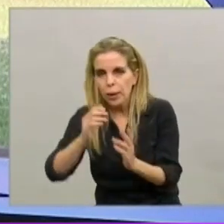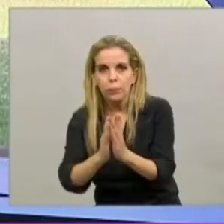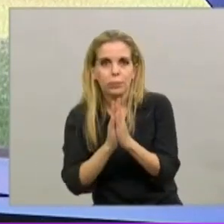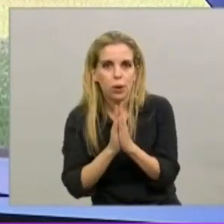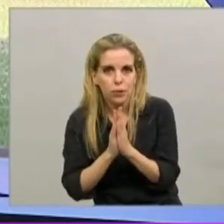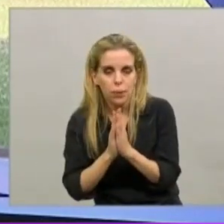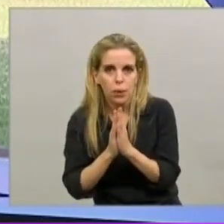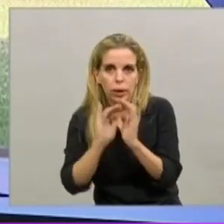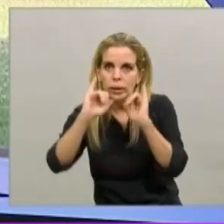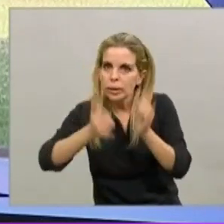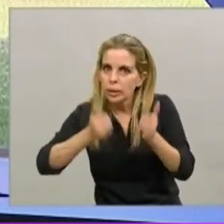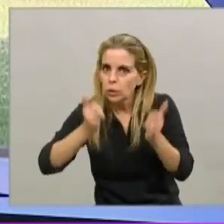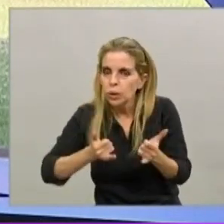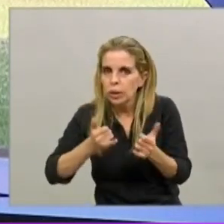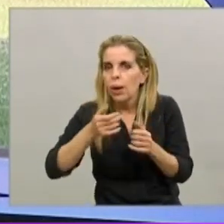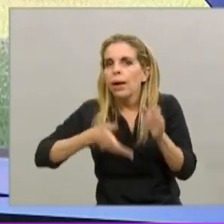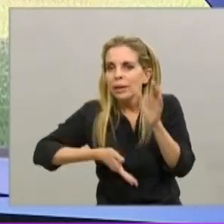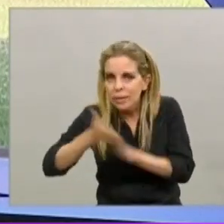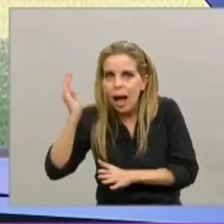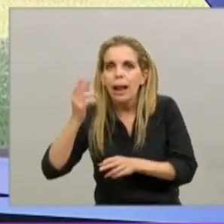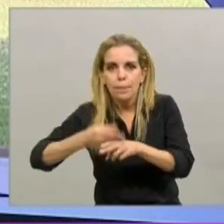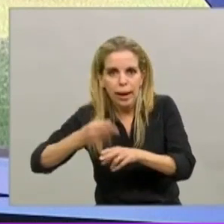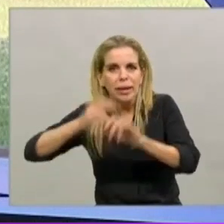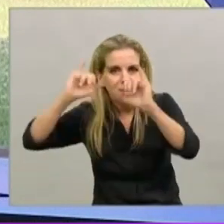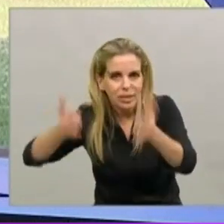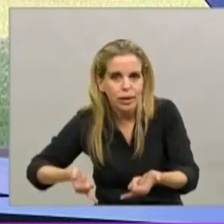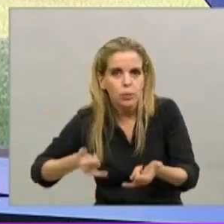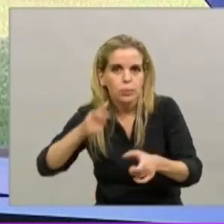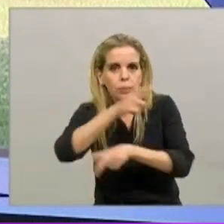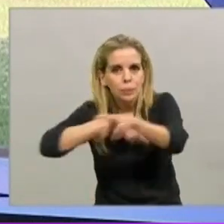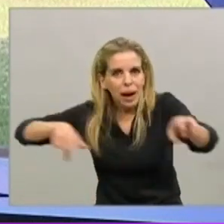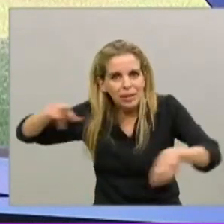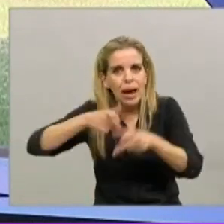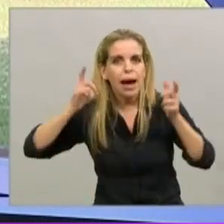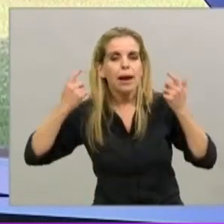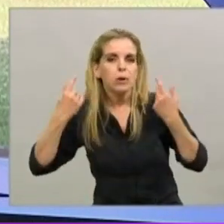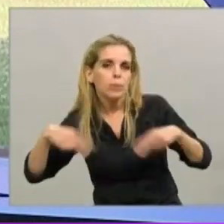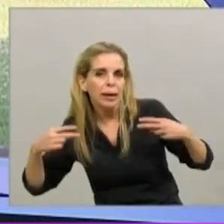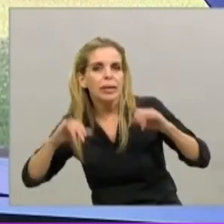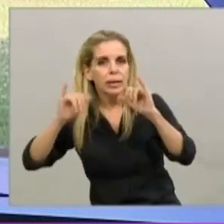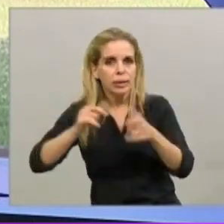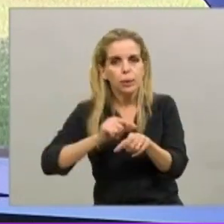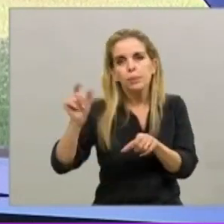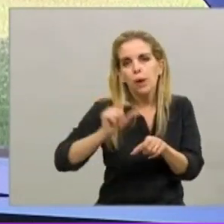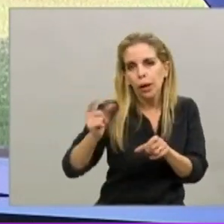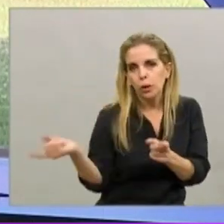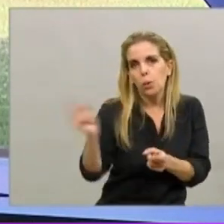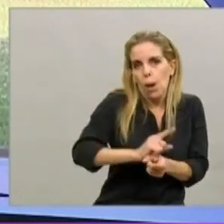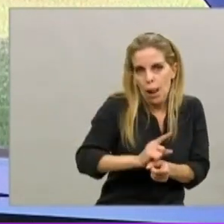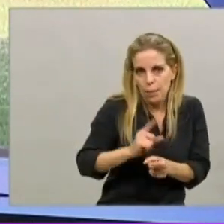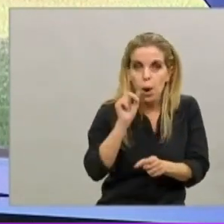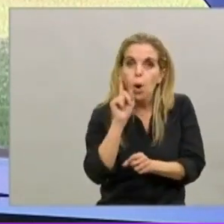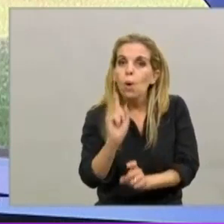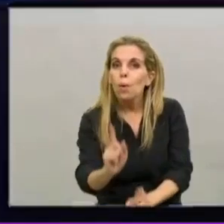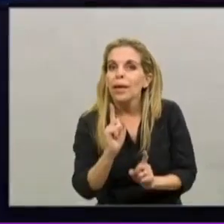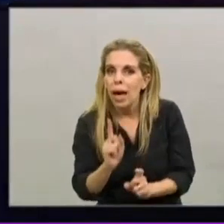mantengan las distancias. El virus está circulando en la ciudad. Entendemos la necesidad de los chicos, por eso lo mantenemos, pero con mucho